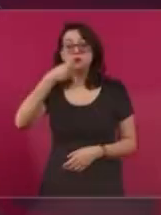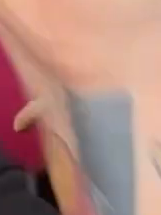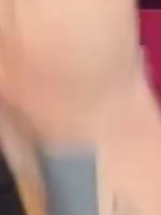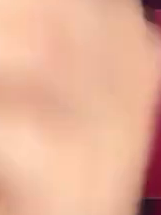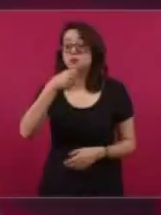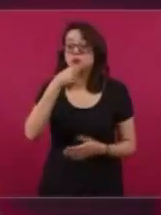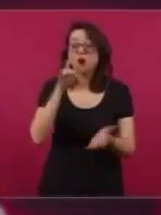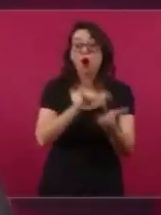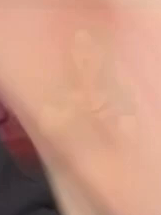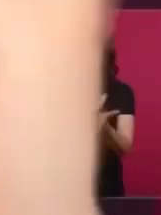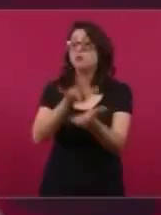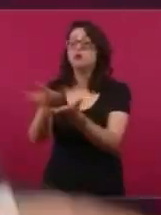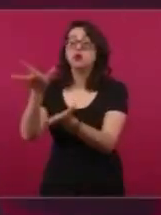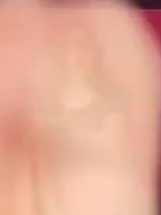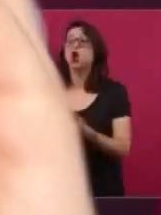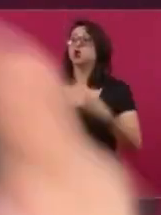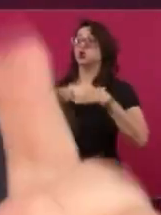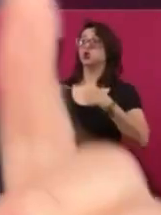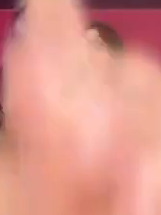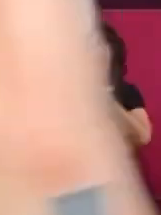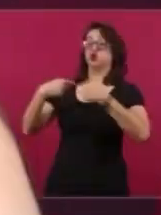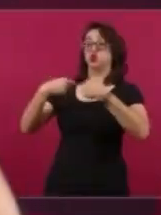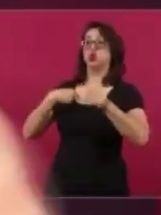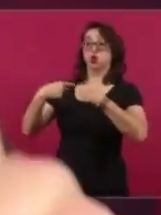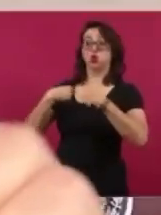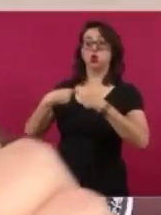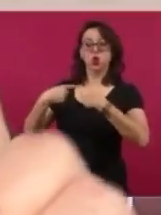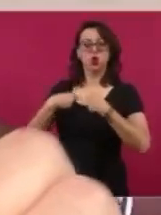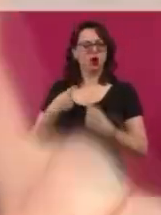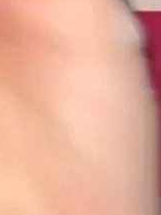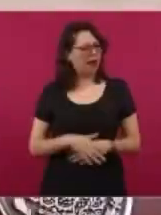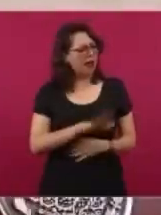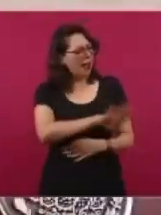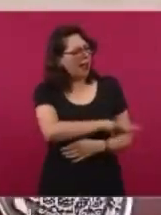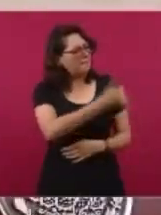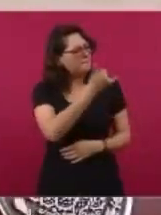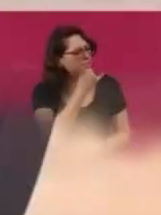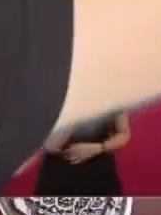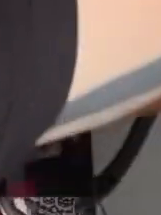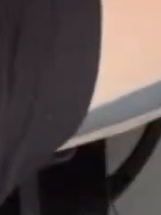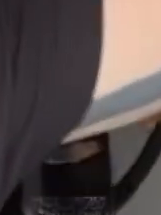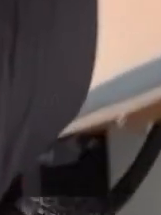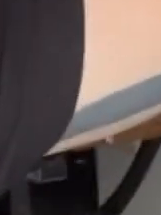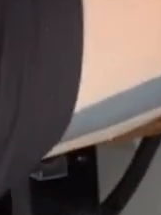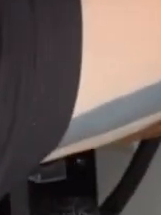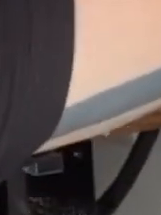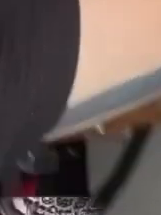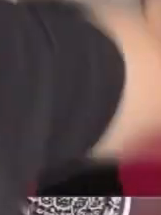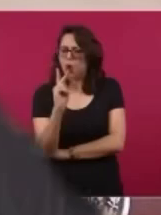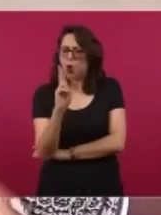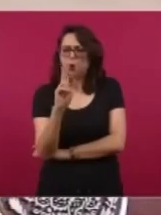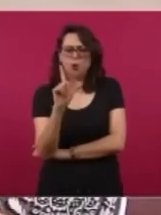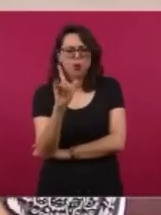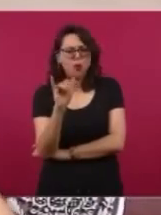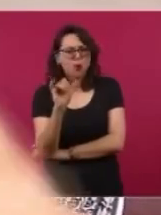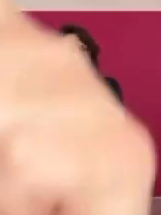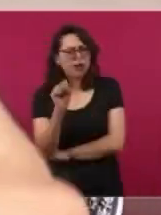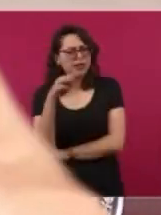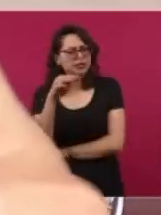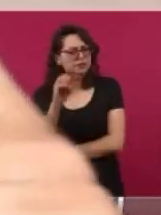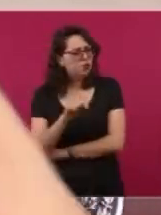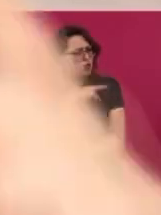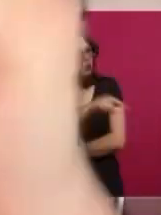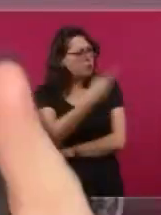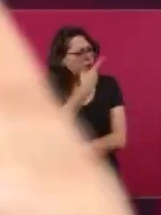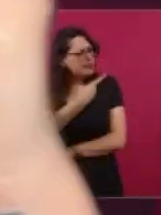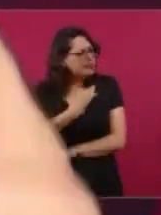ver medios como los míos, que escuchamos y ponemos atención a lo que dice nuestro presidentísimo, líder de la alianza, el